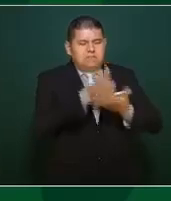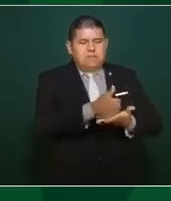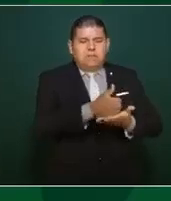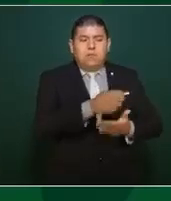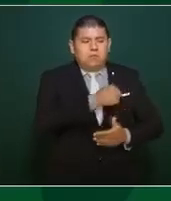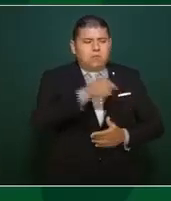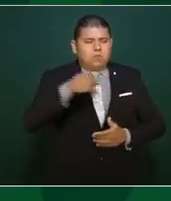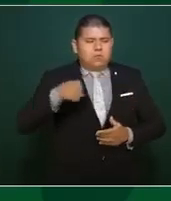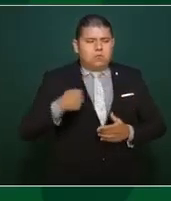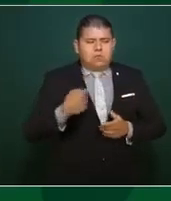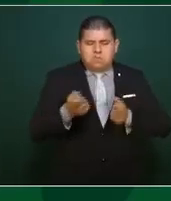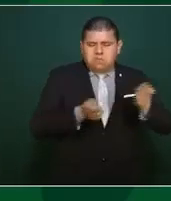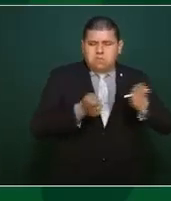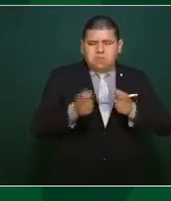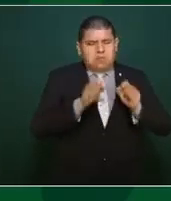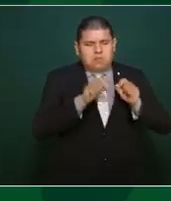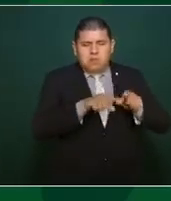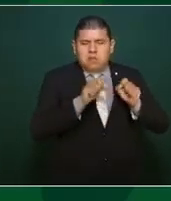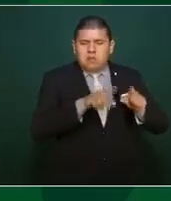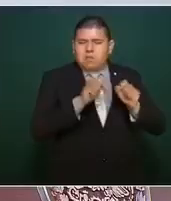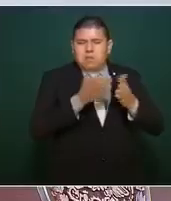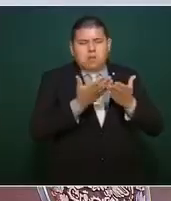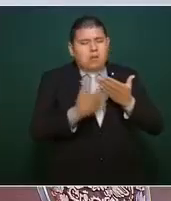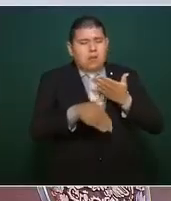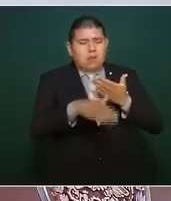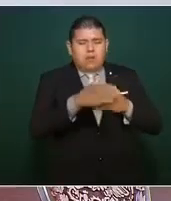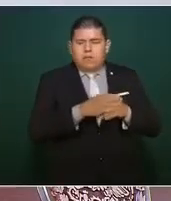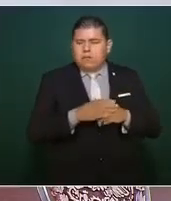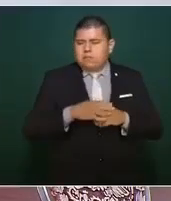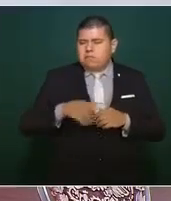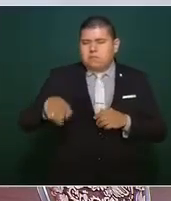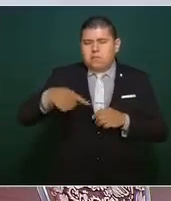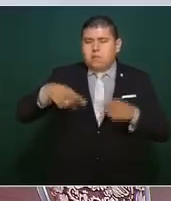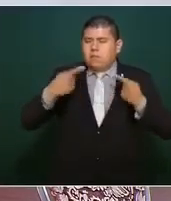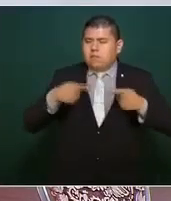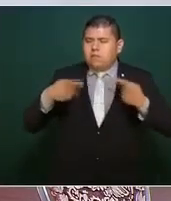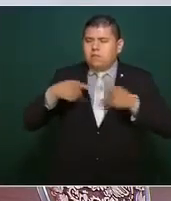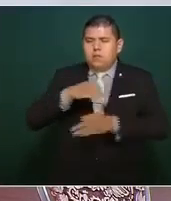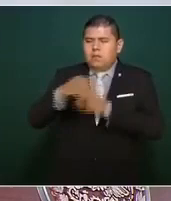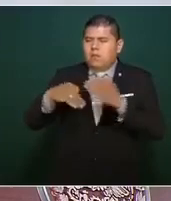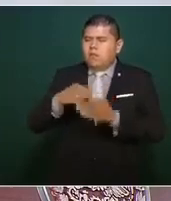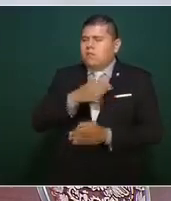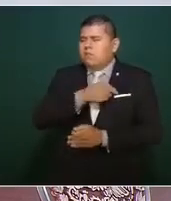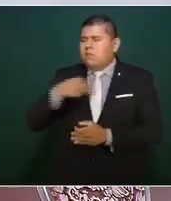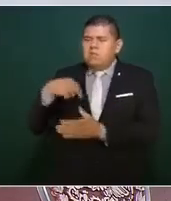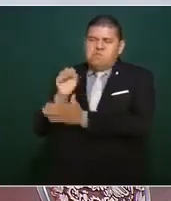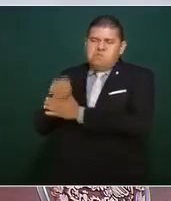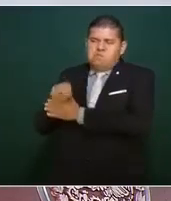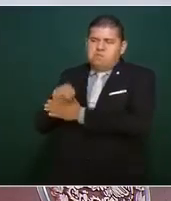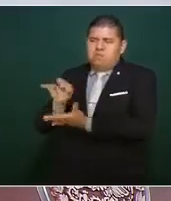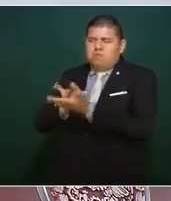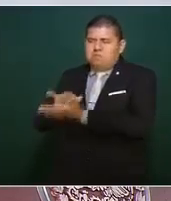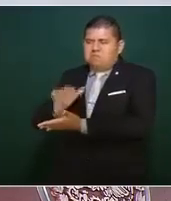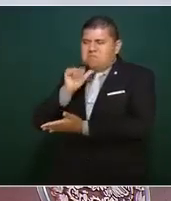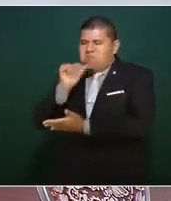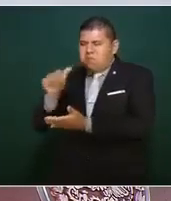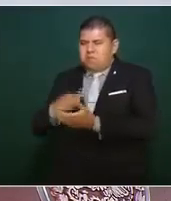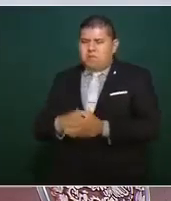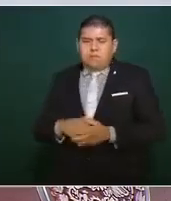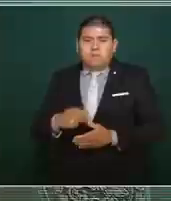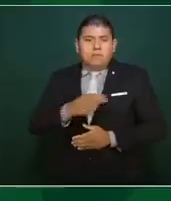dándole la espalda al pueblo, que íbamos a continuar